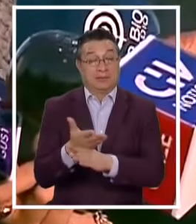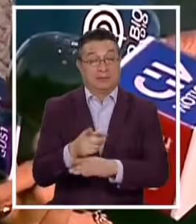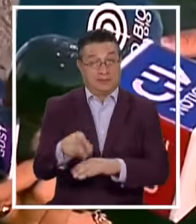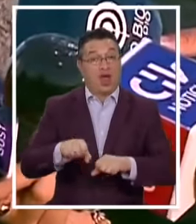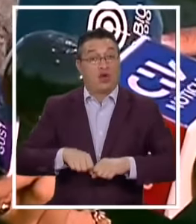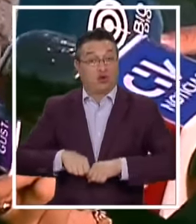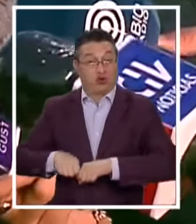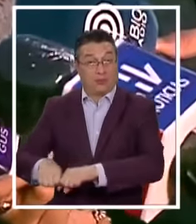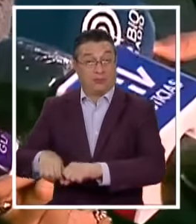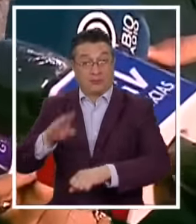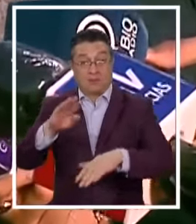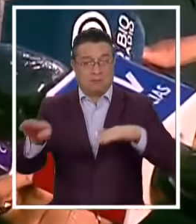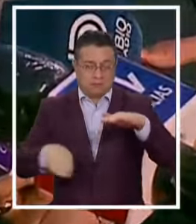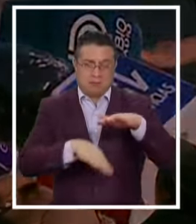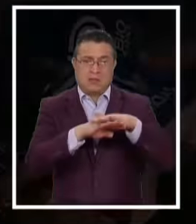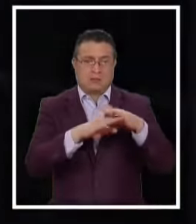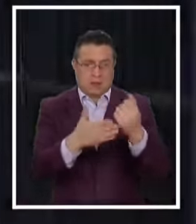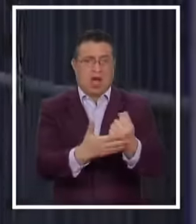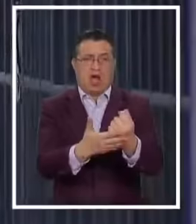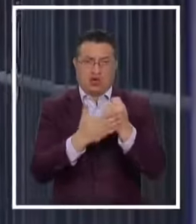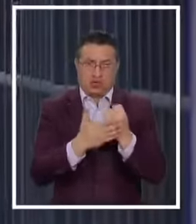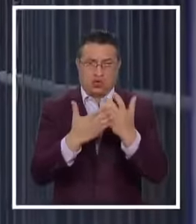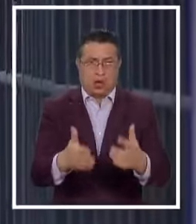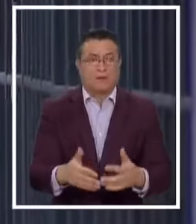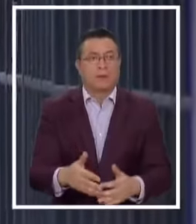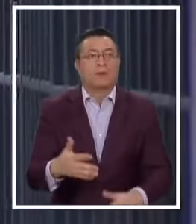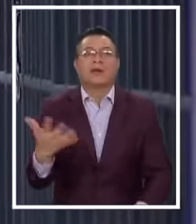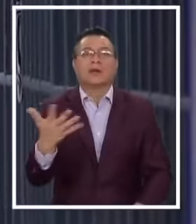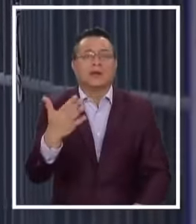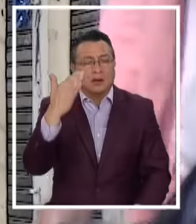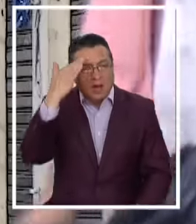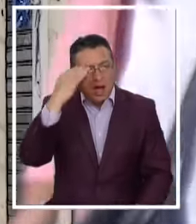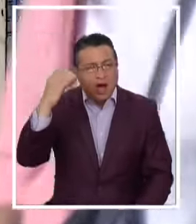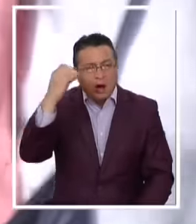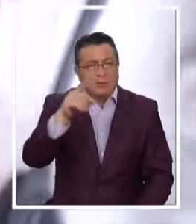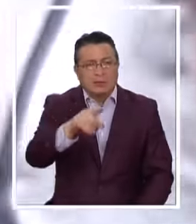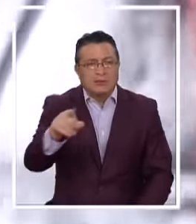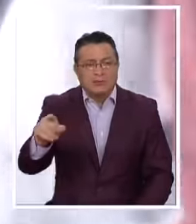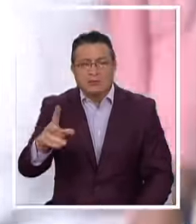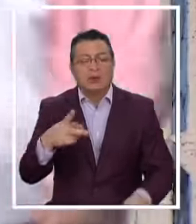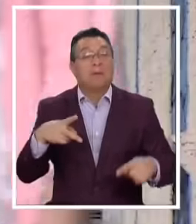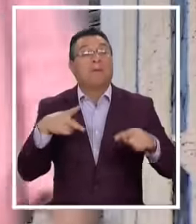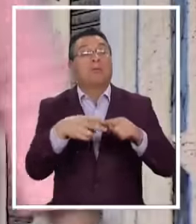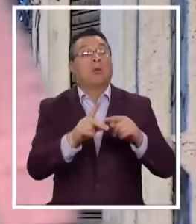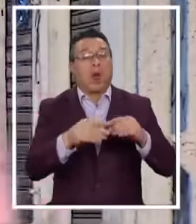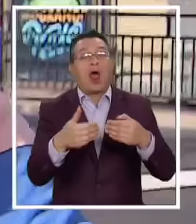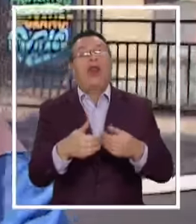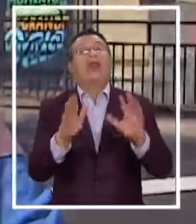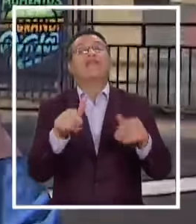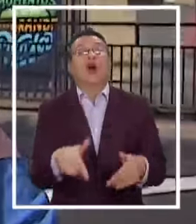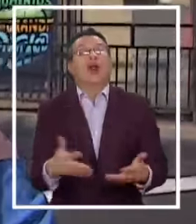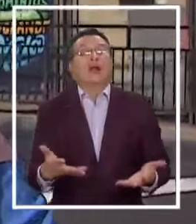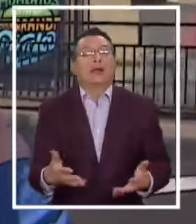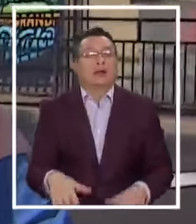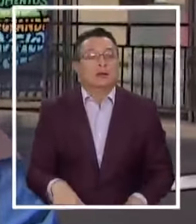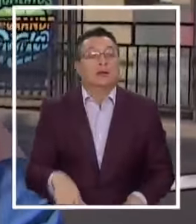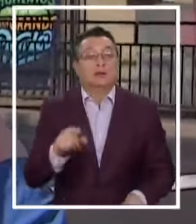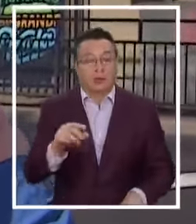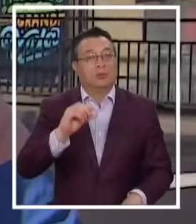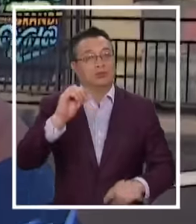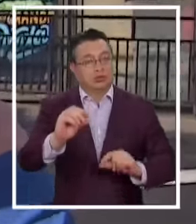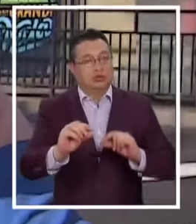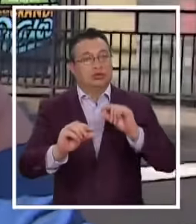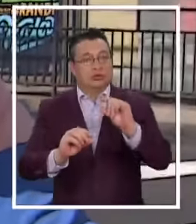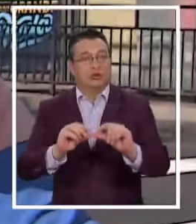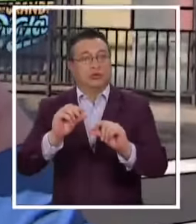los supermercados Su máxima colaboración ¿Pero qué opinan Los chilenos Sobre el fin De estas restricciones? Creo que progresivamente